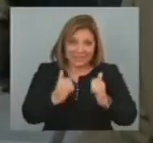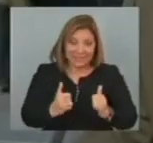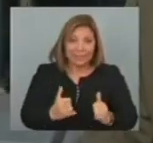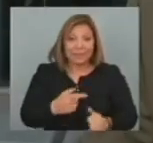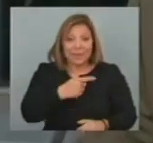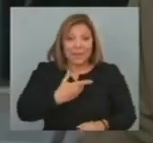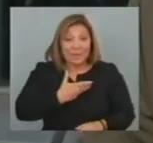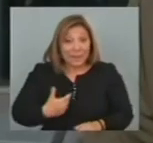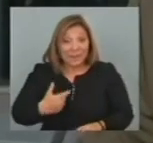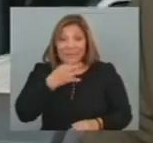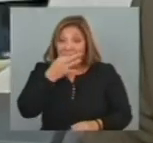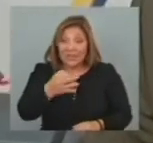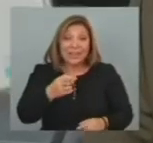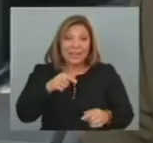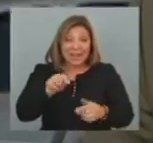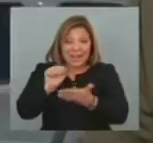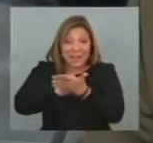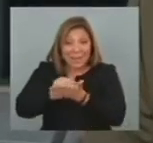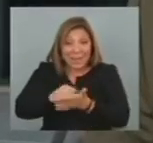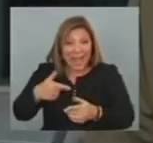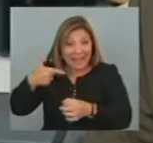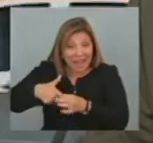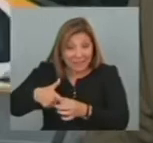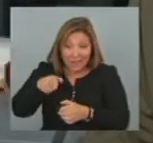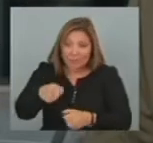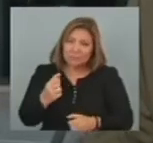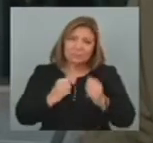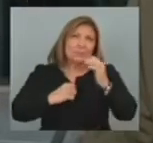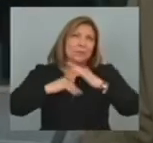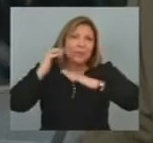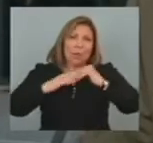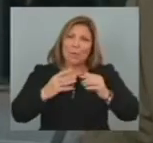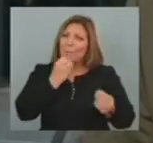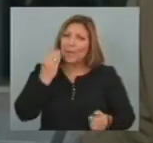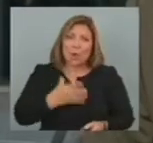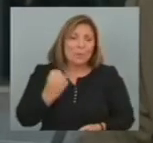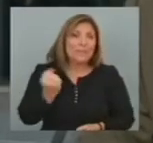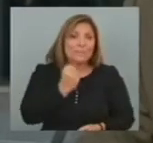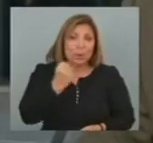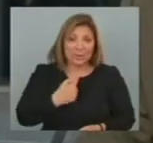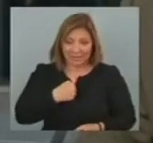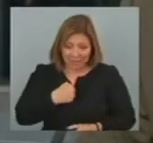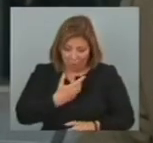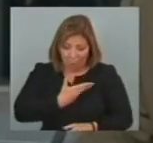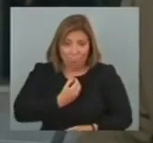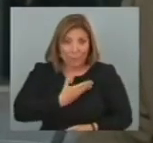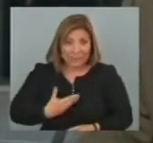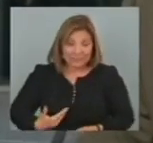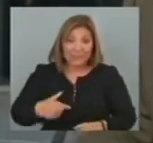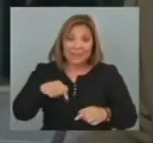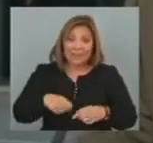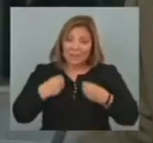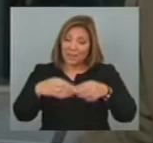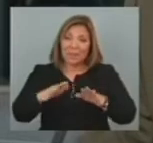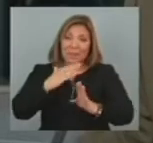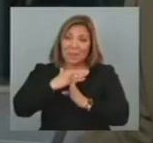ANCAP Definió La planta Desulfurizadora Como la más importante Obra de su gestión Sendik confirmó Que dejará el cargo Seguramente